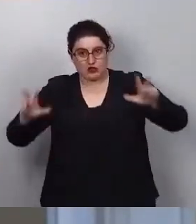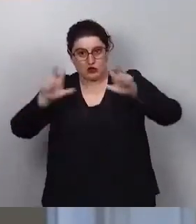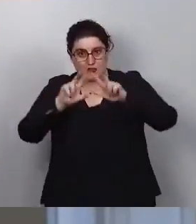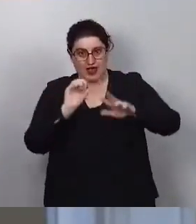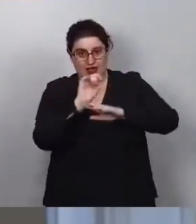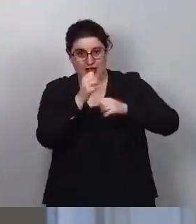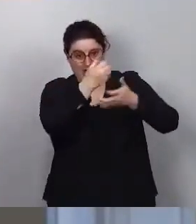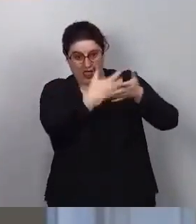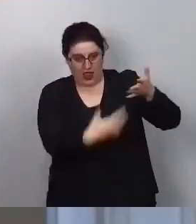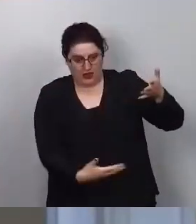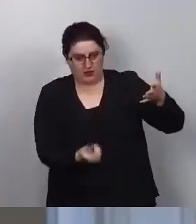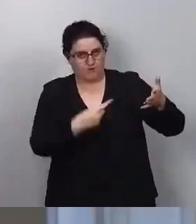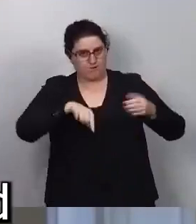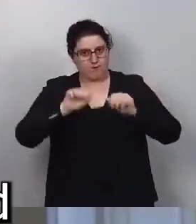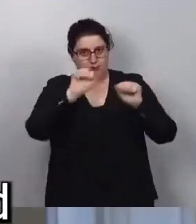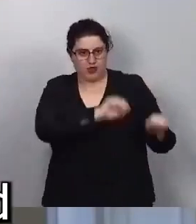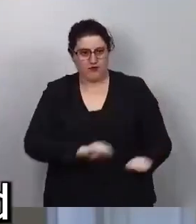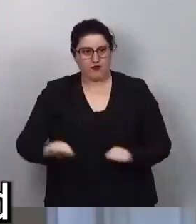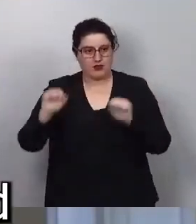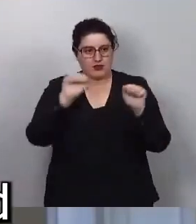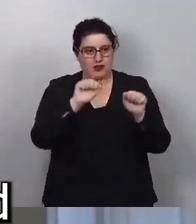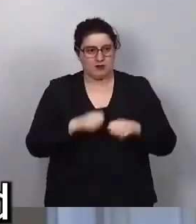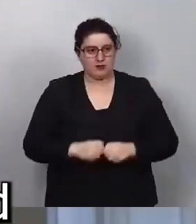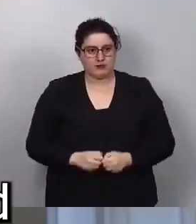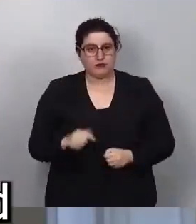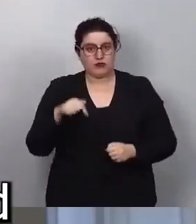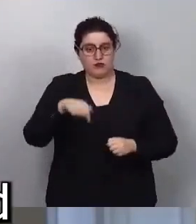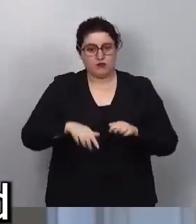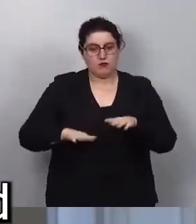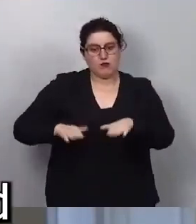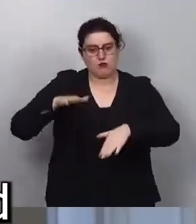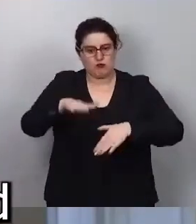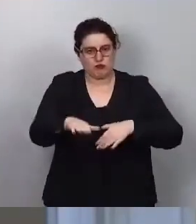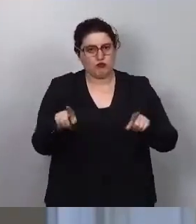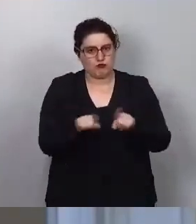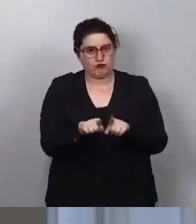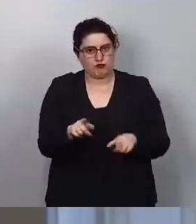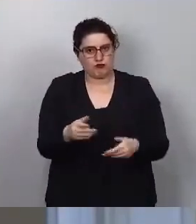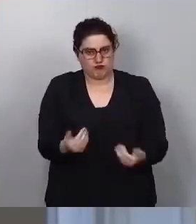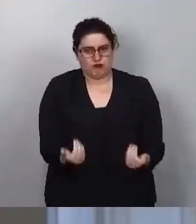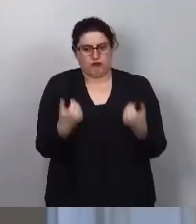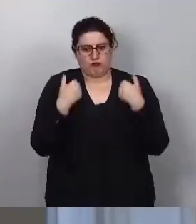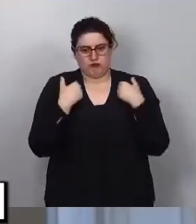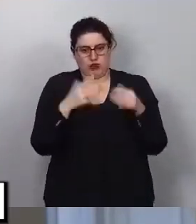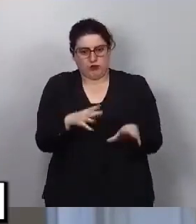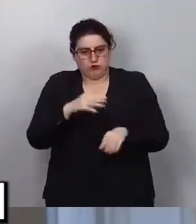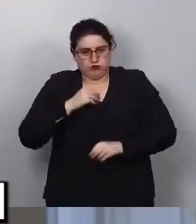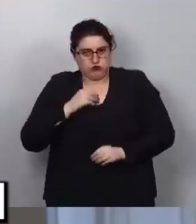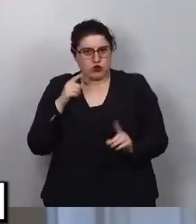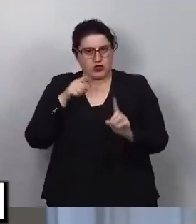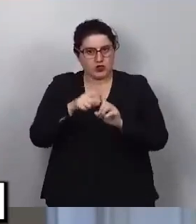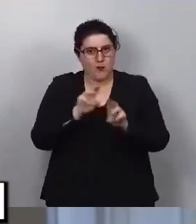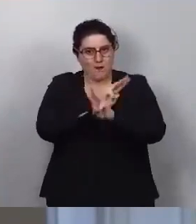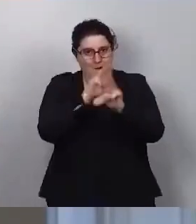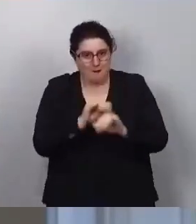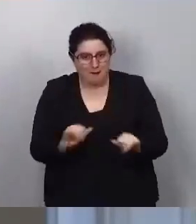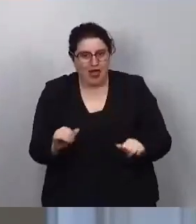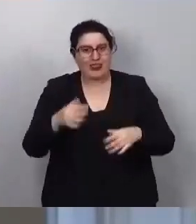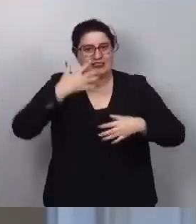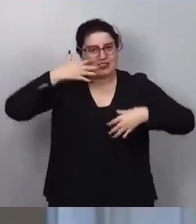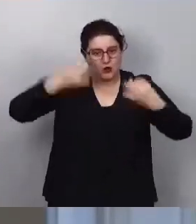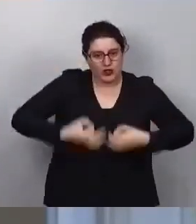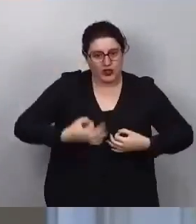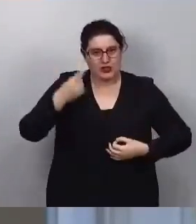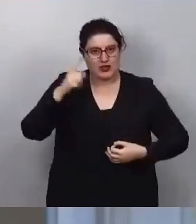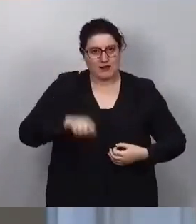Con el paso que hoy damos, asumimos nuestra responsabilidad en la búsqueda de la paz, de la seguridad, de la prosperidad de todos